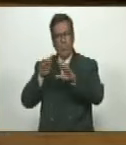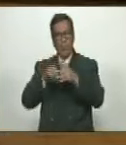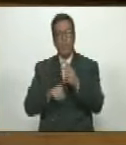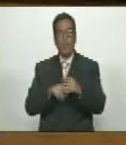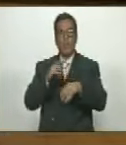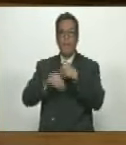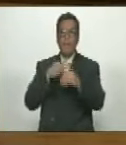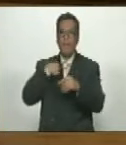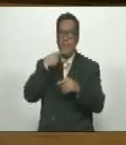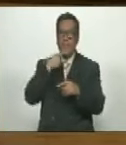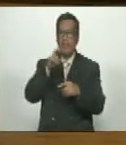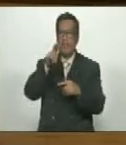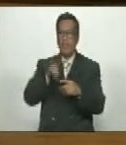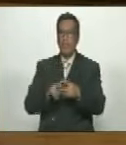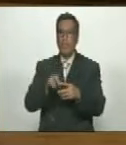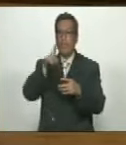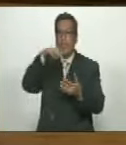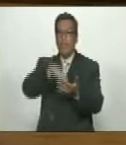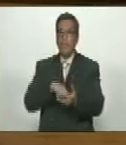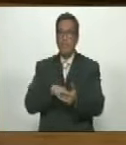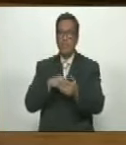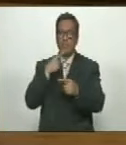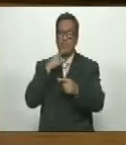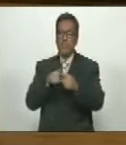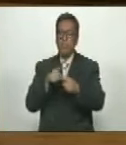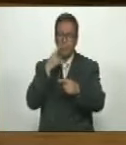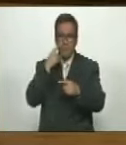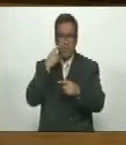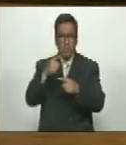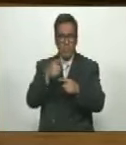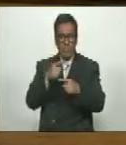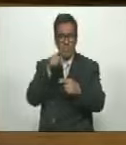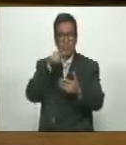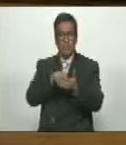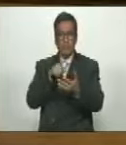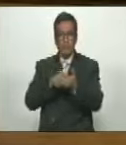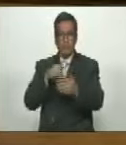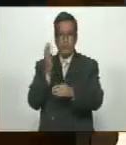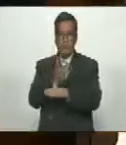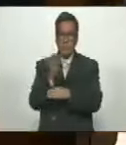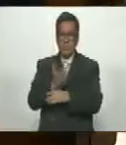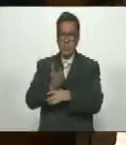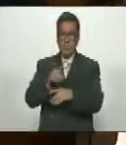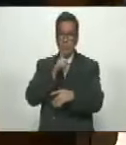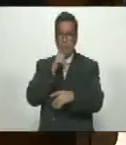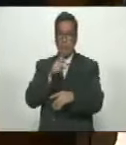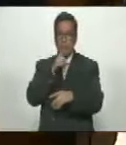¿por qué no lo dijeron en el 20? ¿por qué no advirtieron que esas sanciones eran criminales?